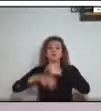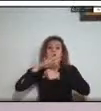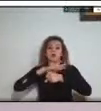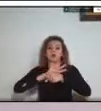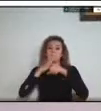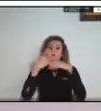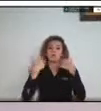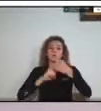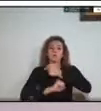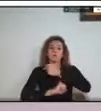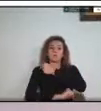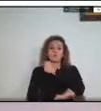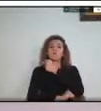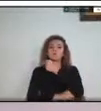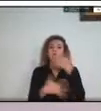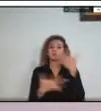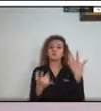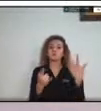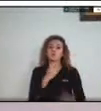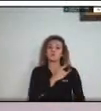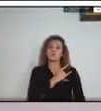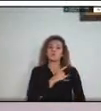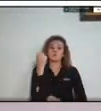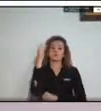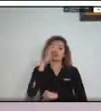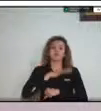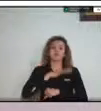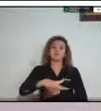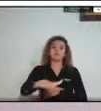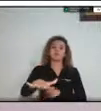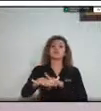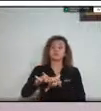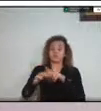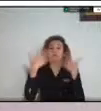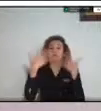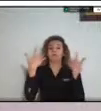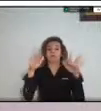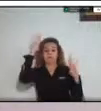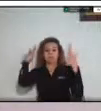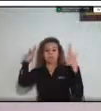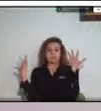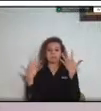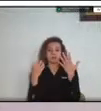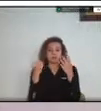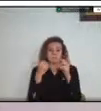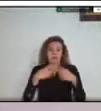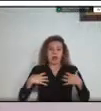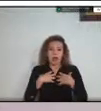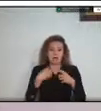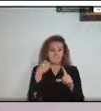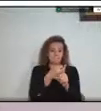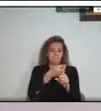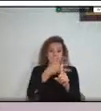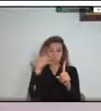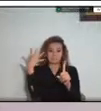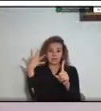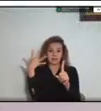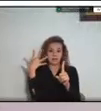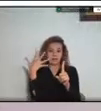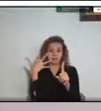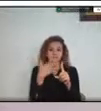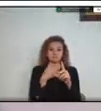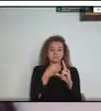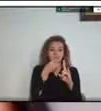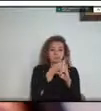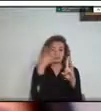fauna silvestre en cautiverio con el IBIS. Experto en fauna silvestre al laborar por más de 6